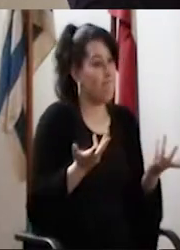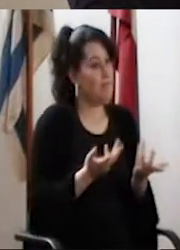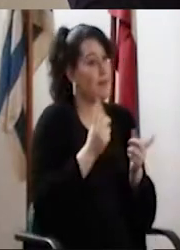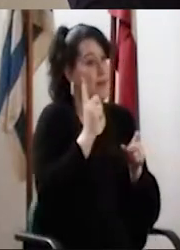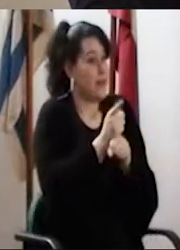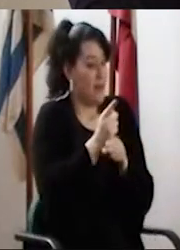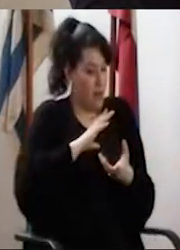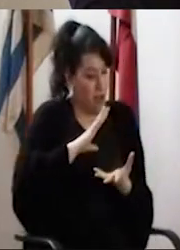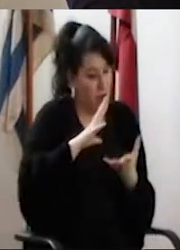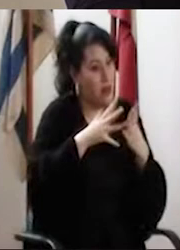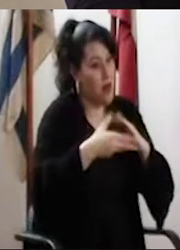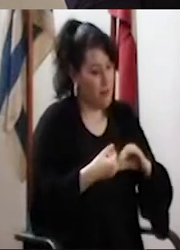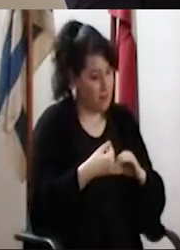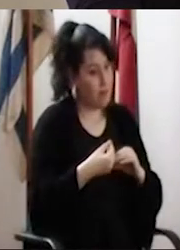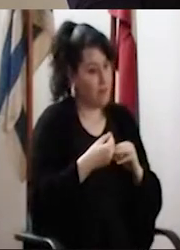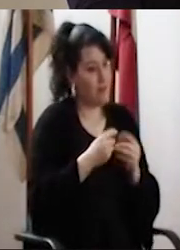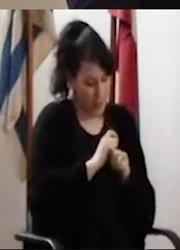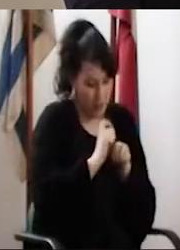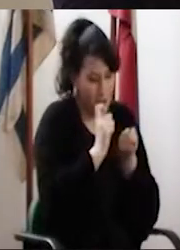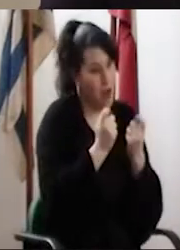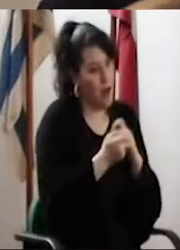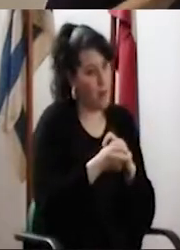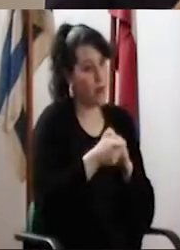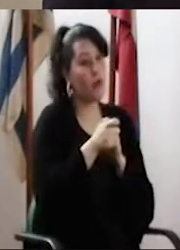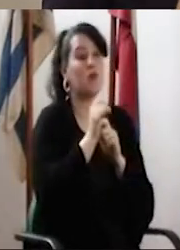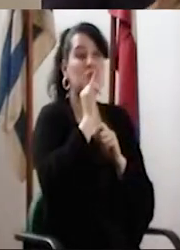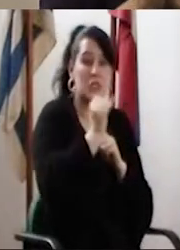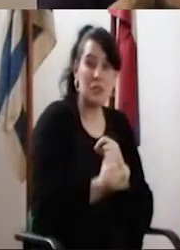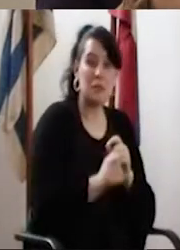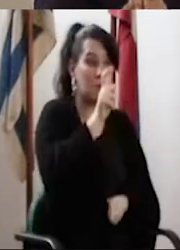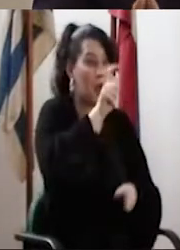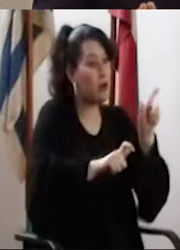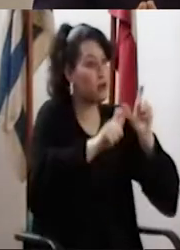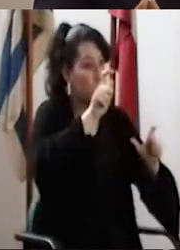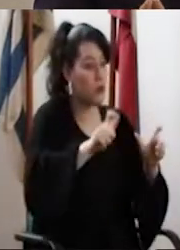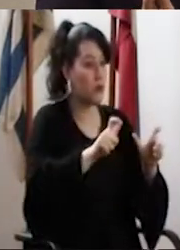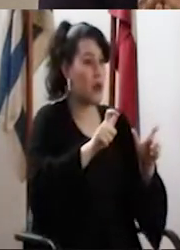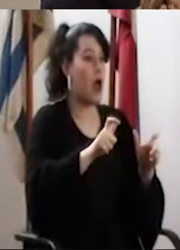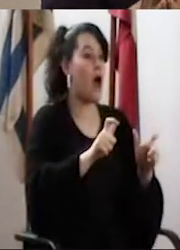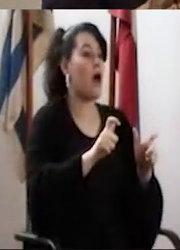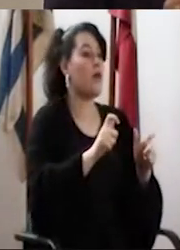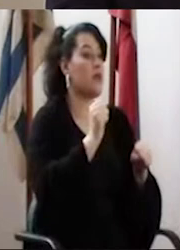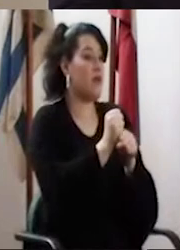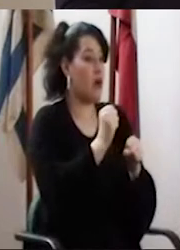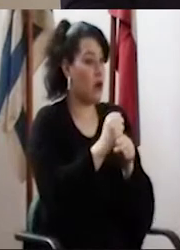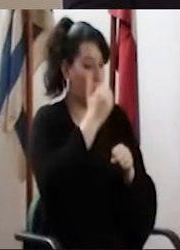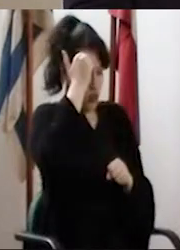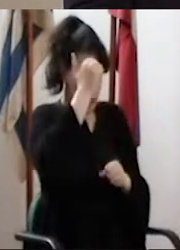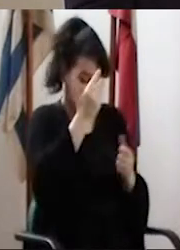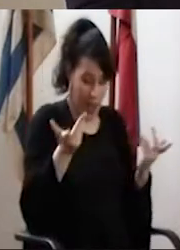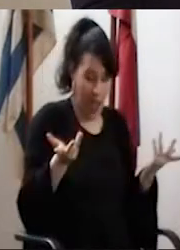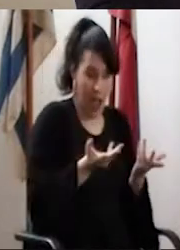situación de que se van a tener que adaptar el cambio a aquellas personas que tienen un cargo